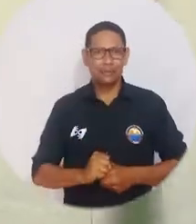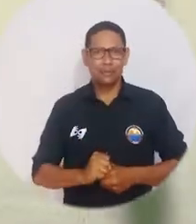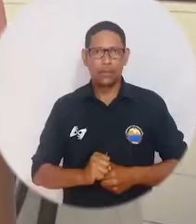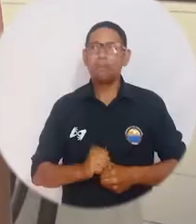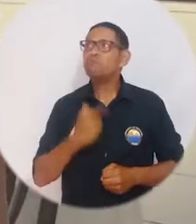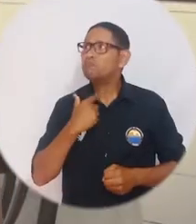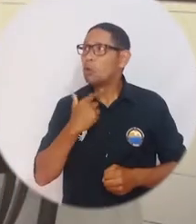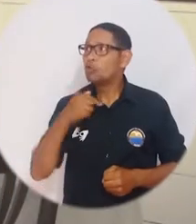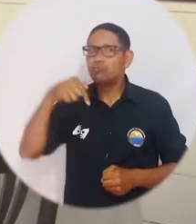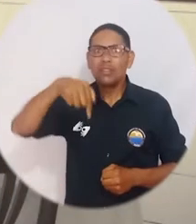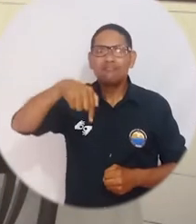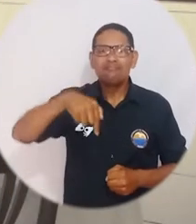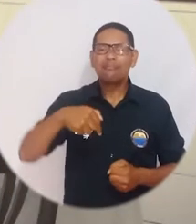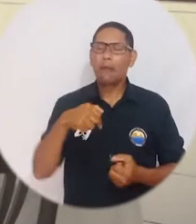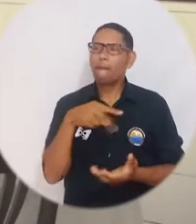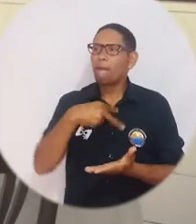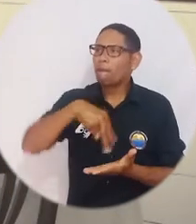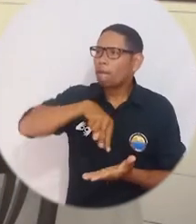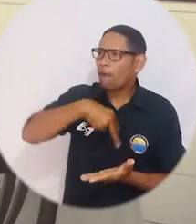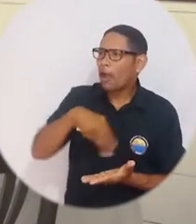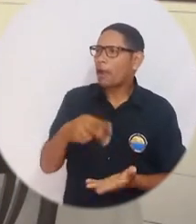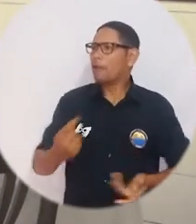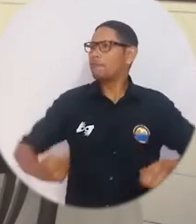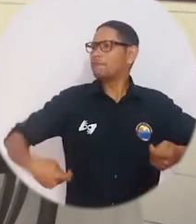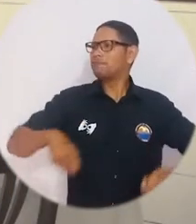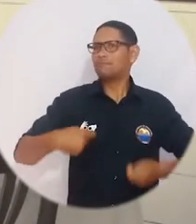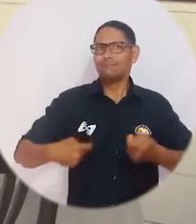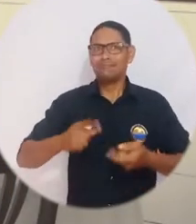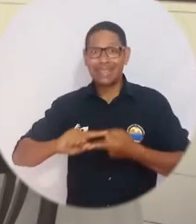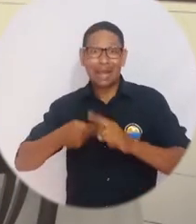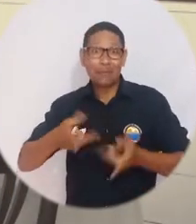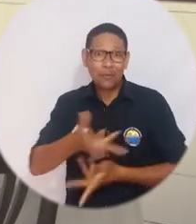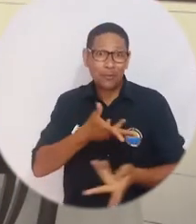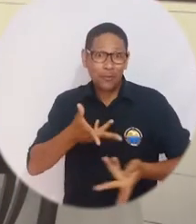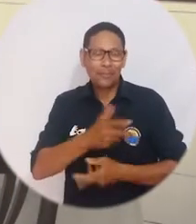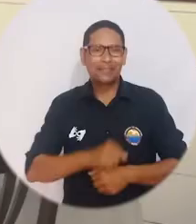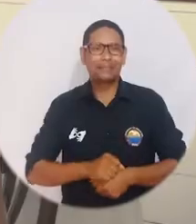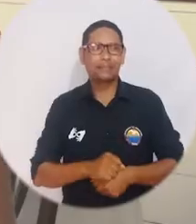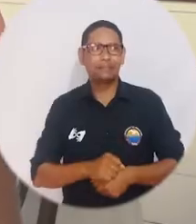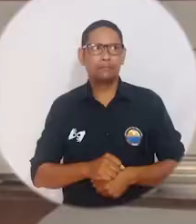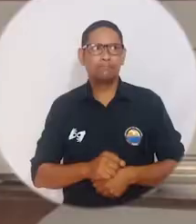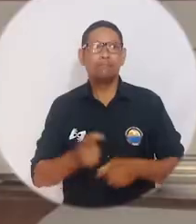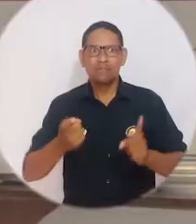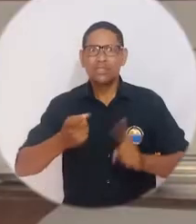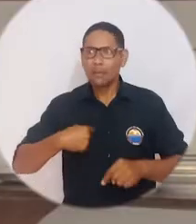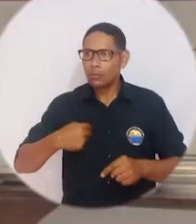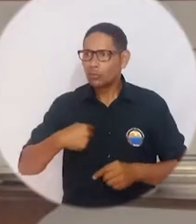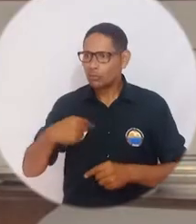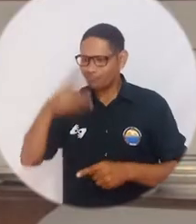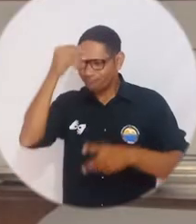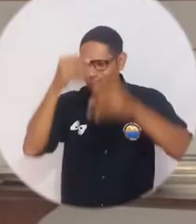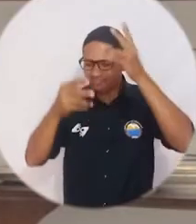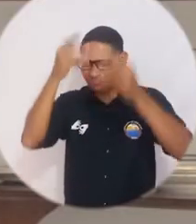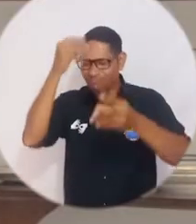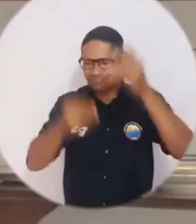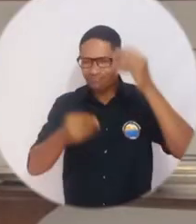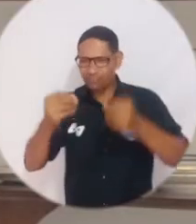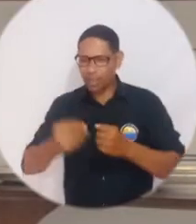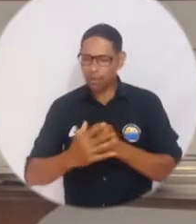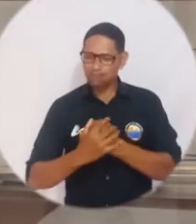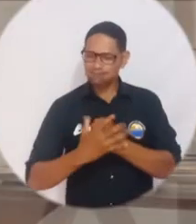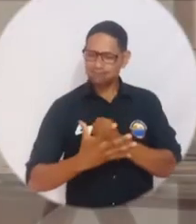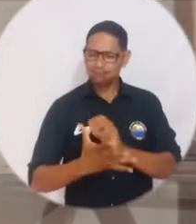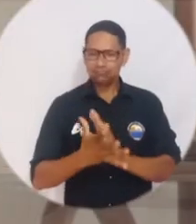Magdalena. Lo que me gusta hacer en este lugar es bailar y jugar con mis amigos. También me ha enseñado a